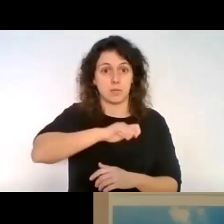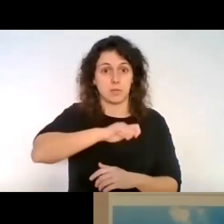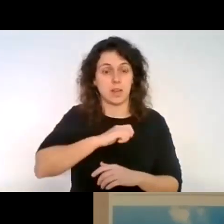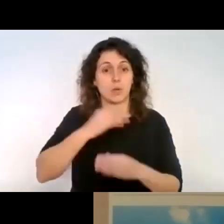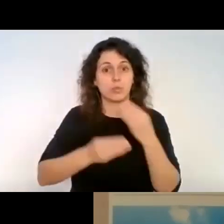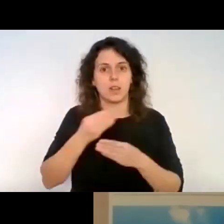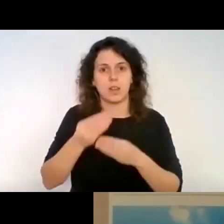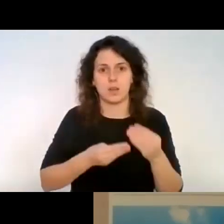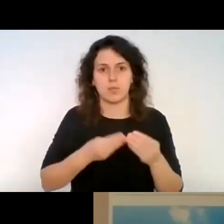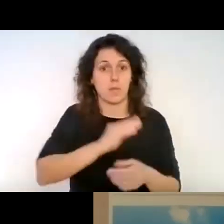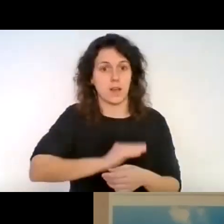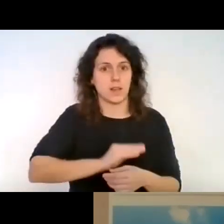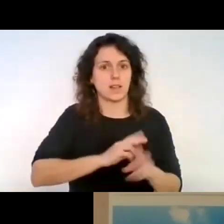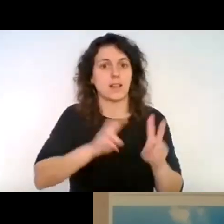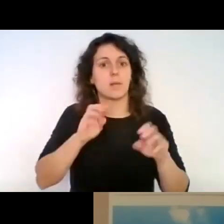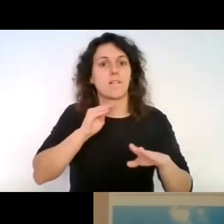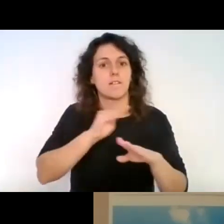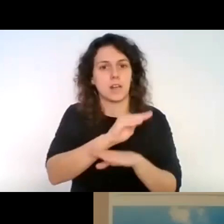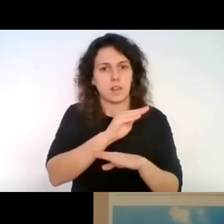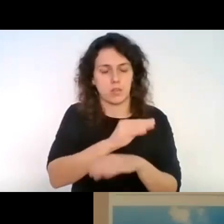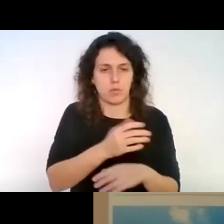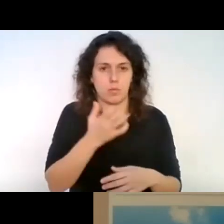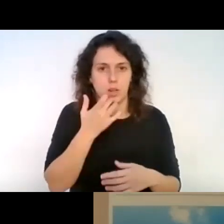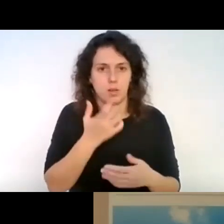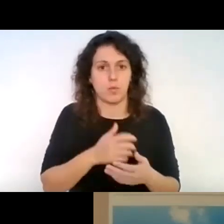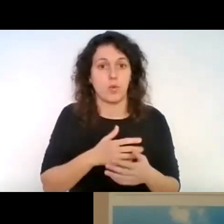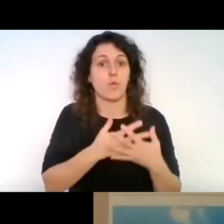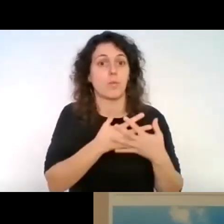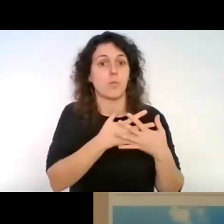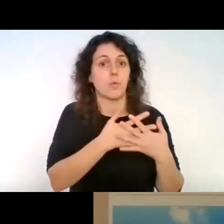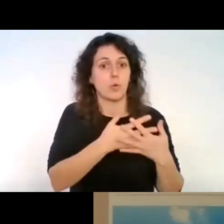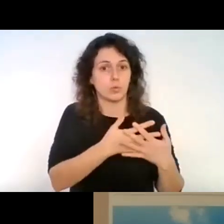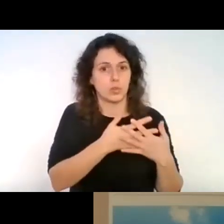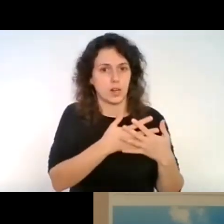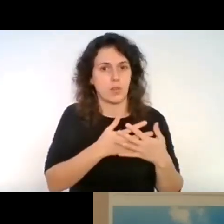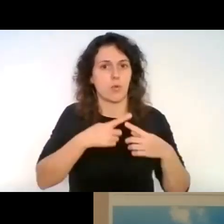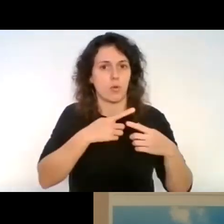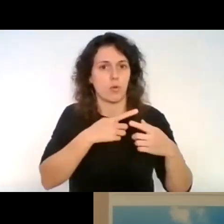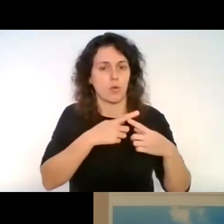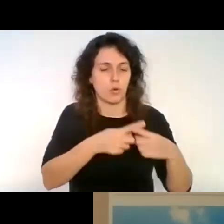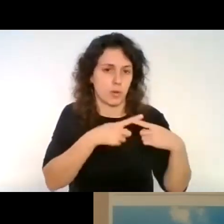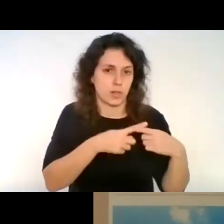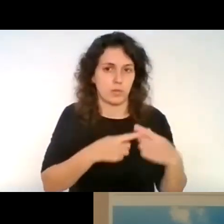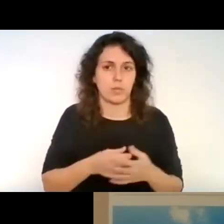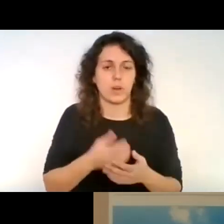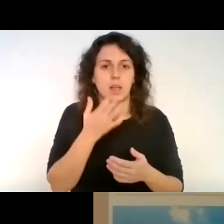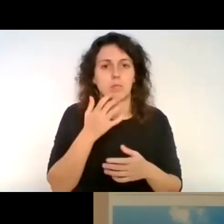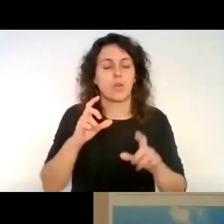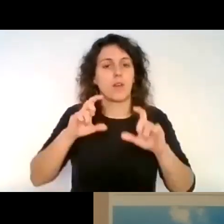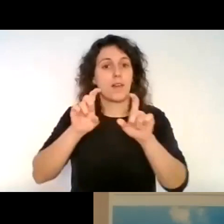vía de financiación el voluntariado corporativo. O sea, empresas que